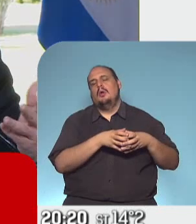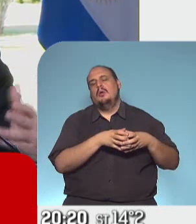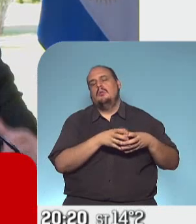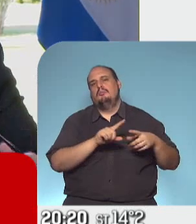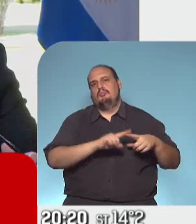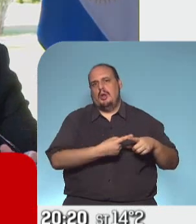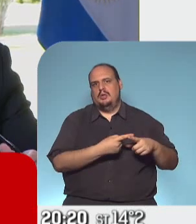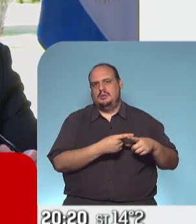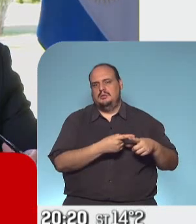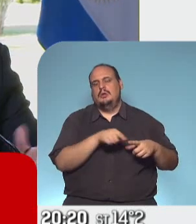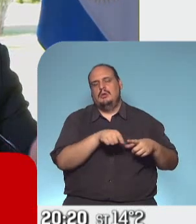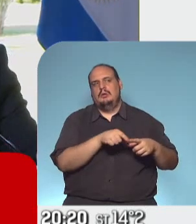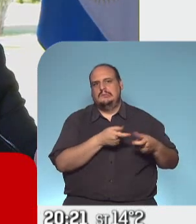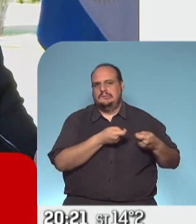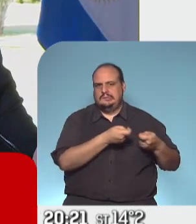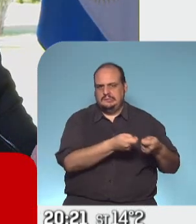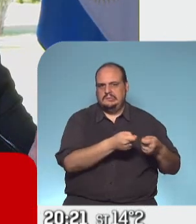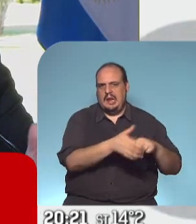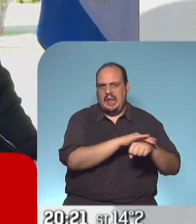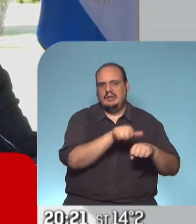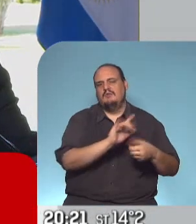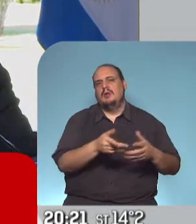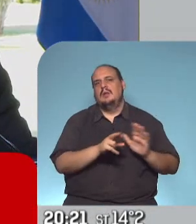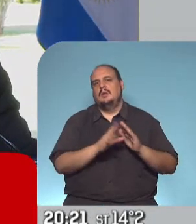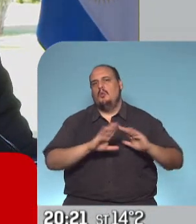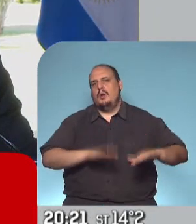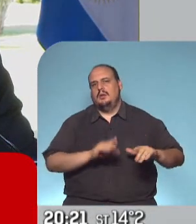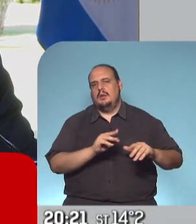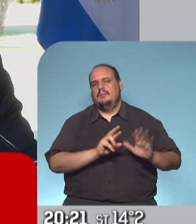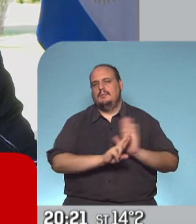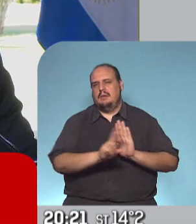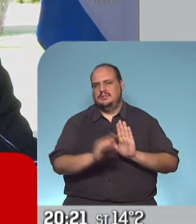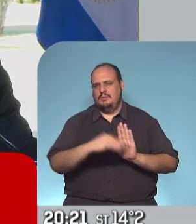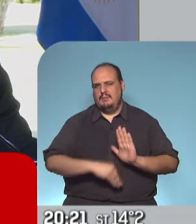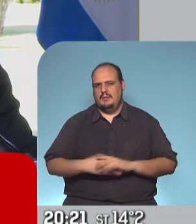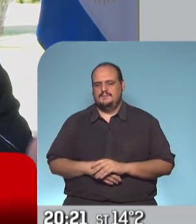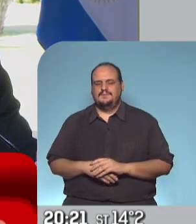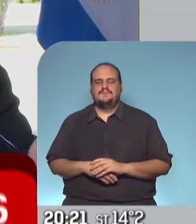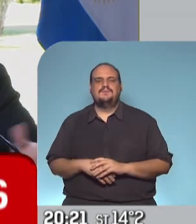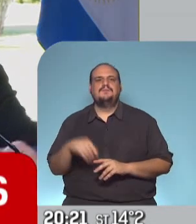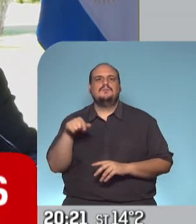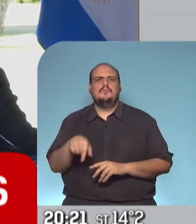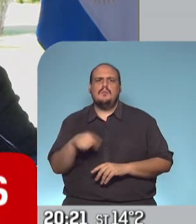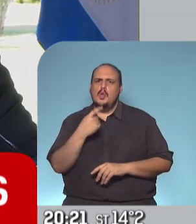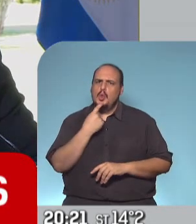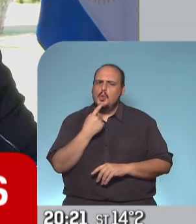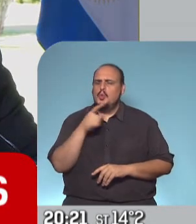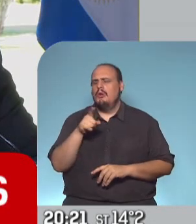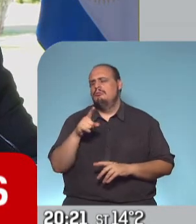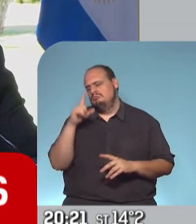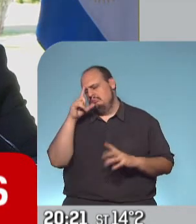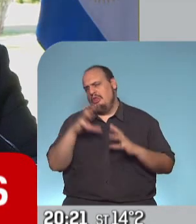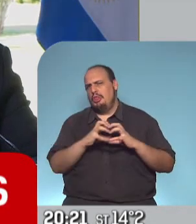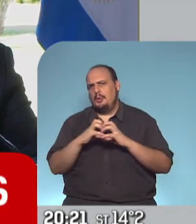Rodríguez Larreta para ir abriendo más la cuarentena una conclusión que va a surgir y que ya surge o una pregunta un debate es